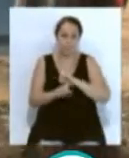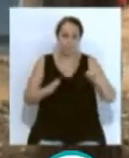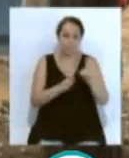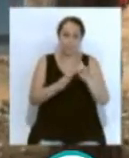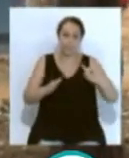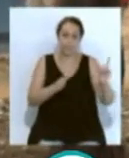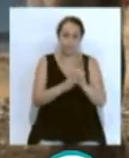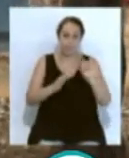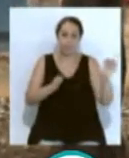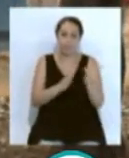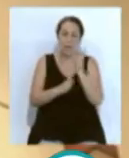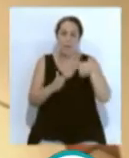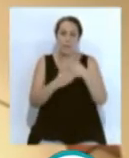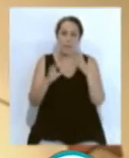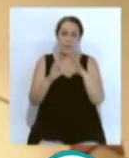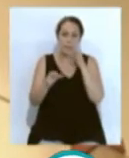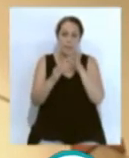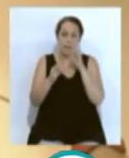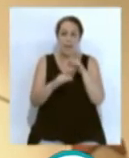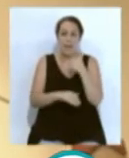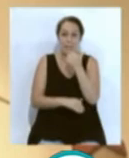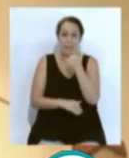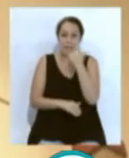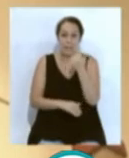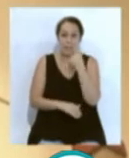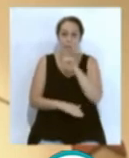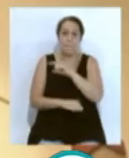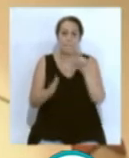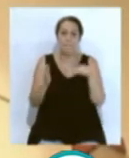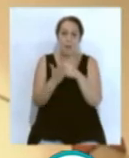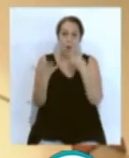10 de septiembre cerca de 1.800 profesionales.